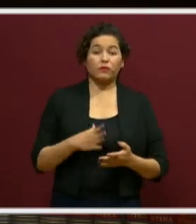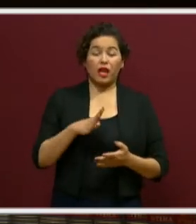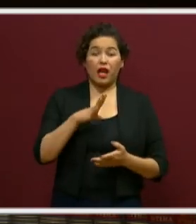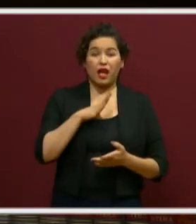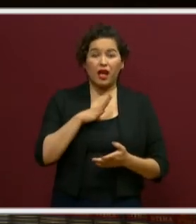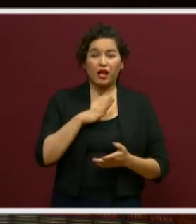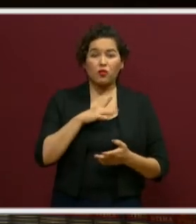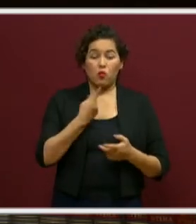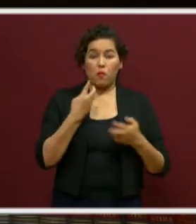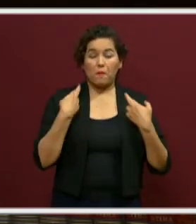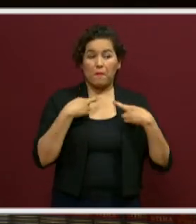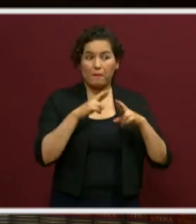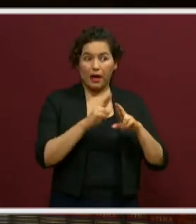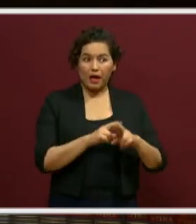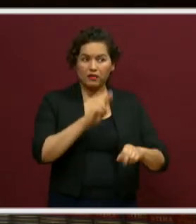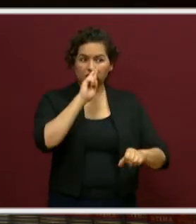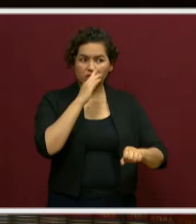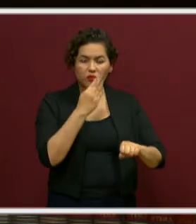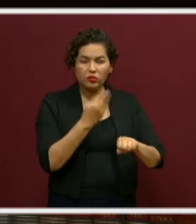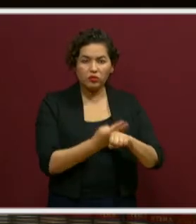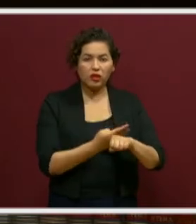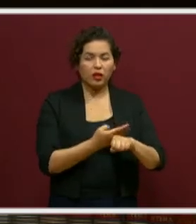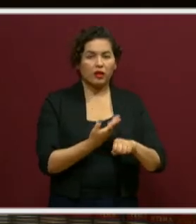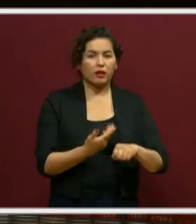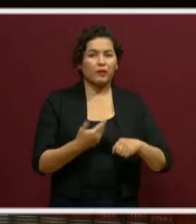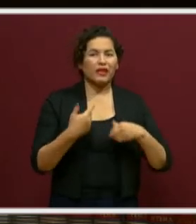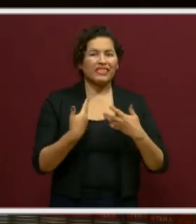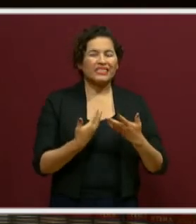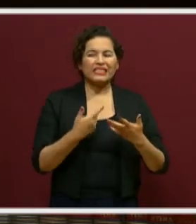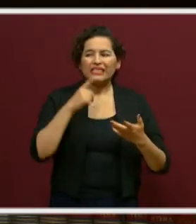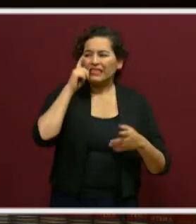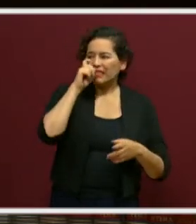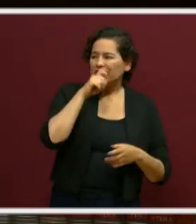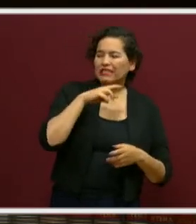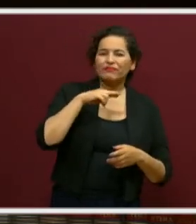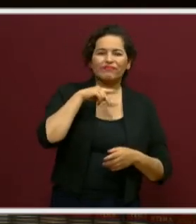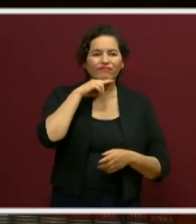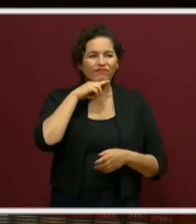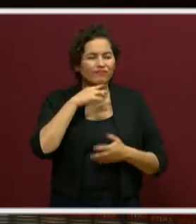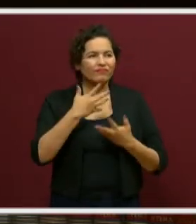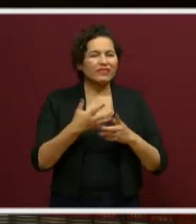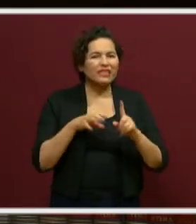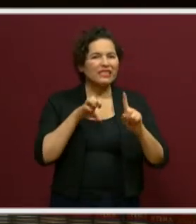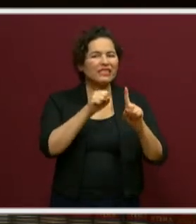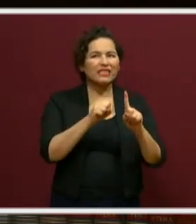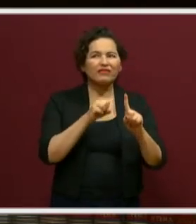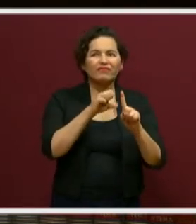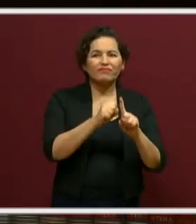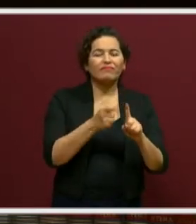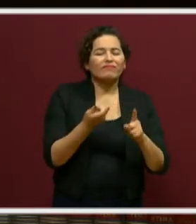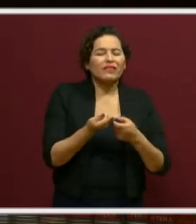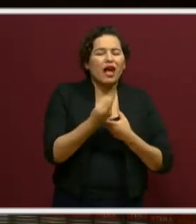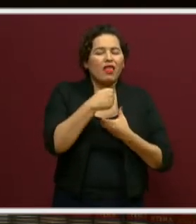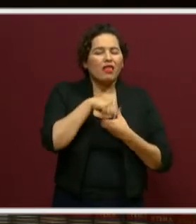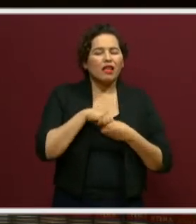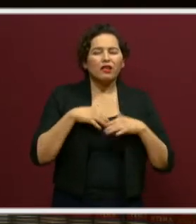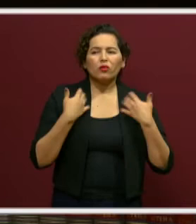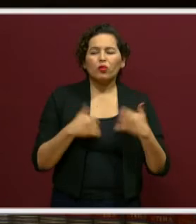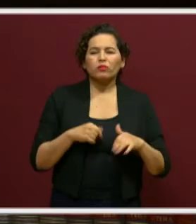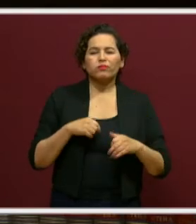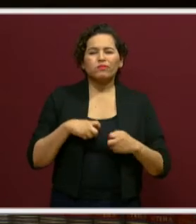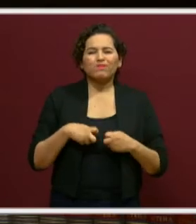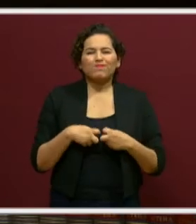responsable de decir qué dificultades para poder alcanzar los objetivos pretendidos, eso genera angustia. Genera